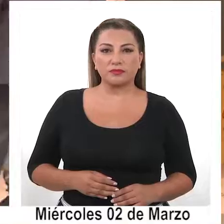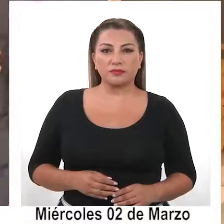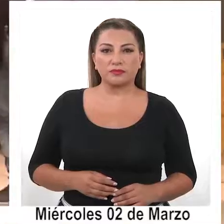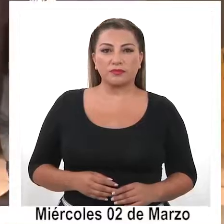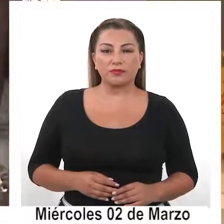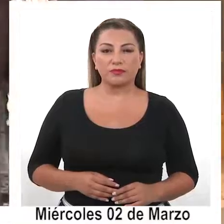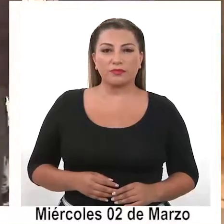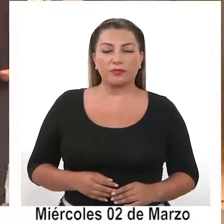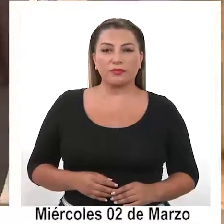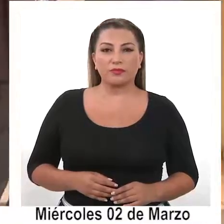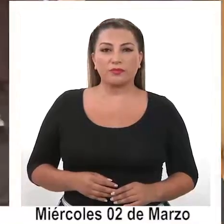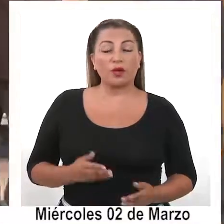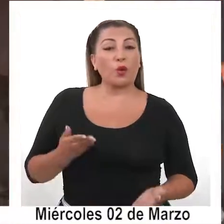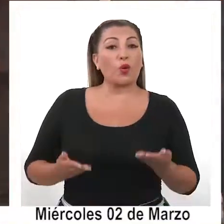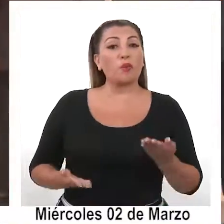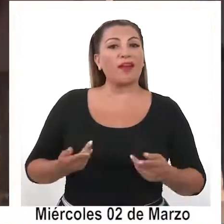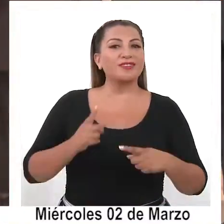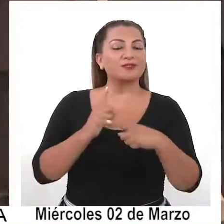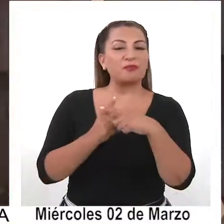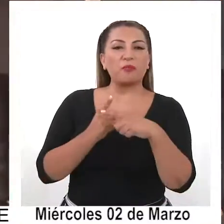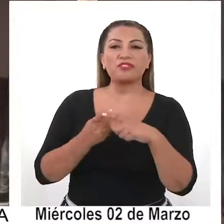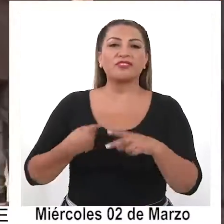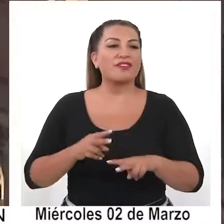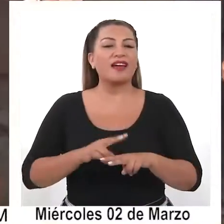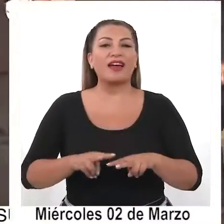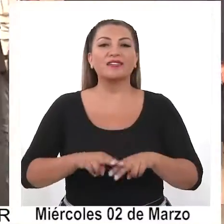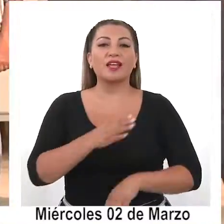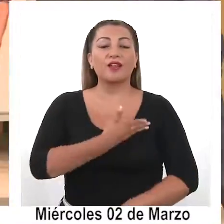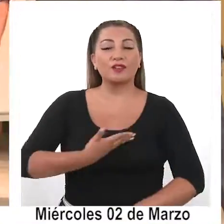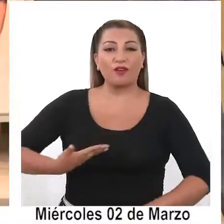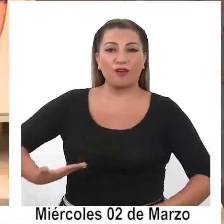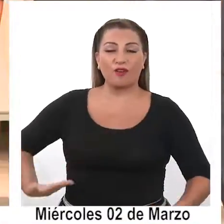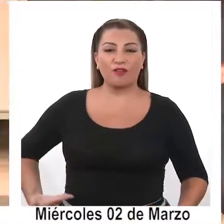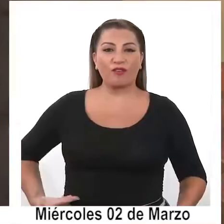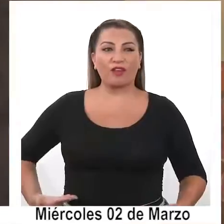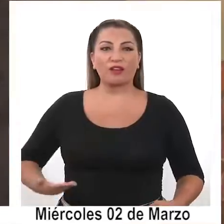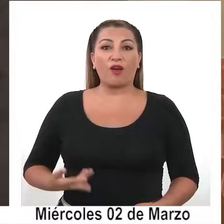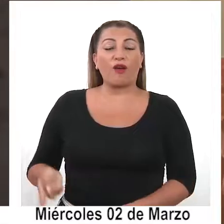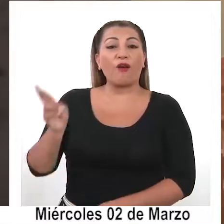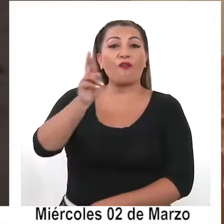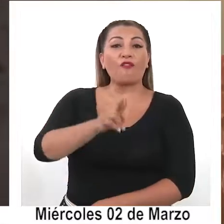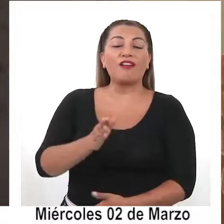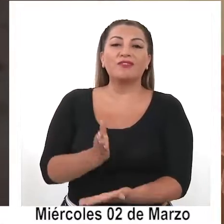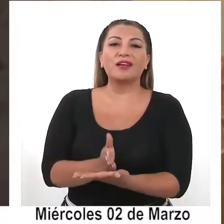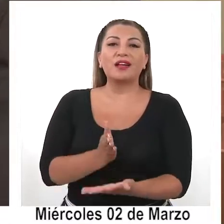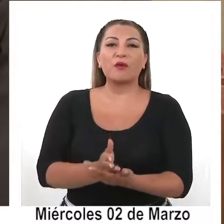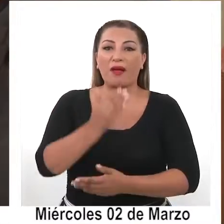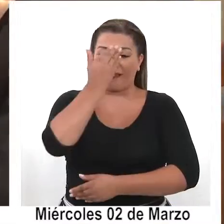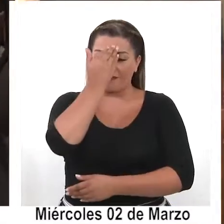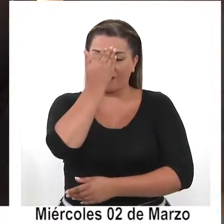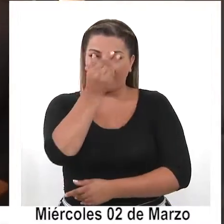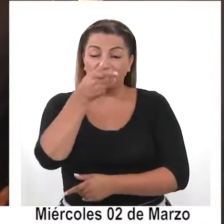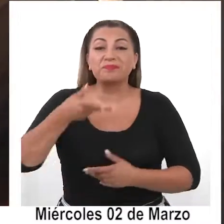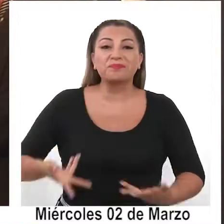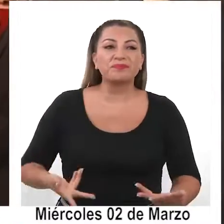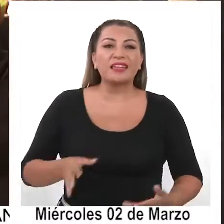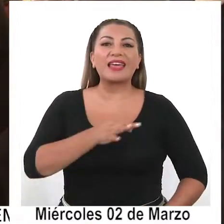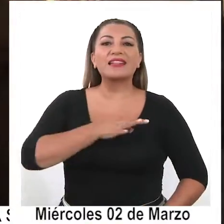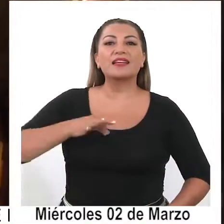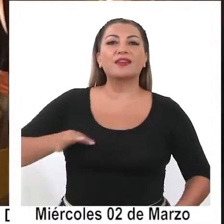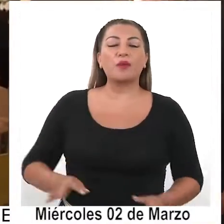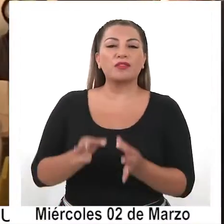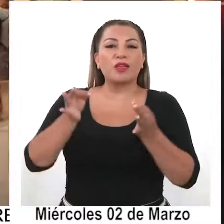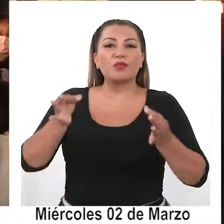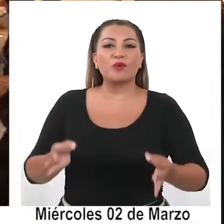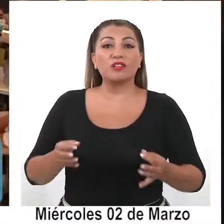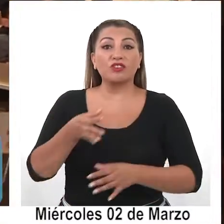Un balance positivo realizó el gobierno del retorno masivo a clases presenciales. El Ceremi de